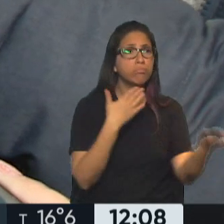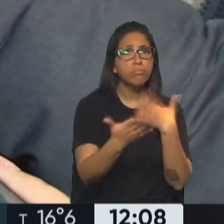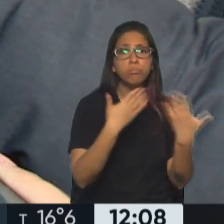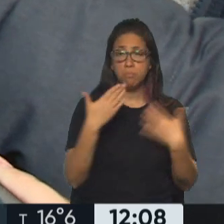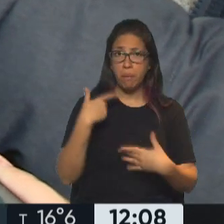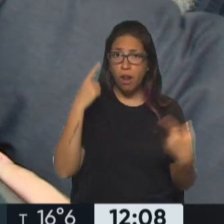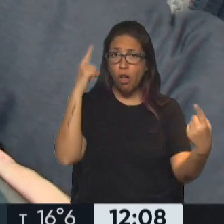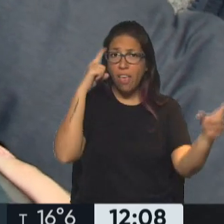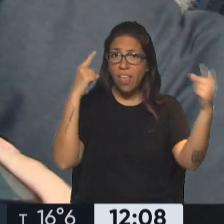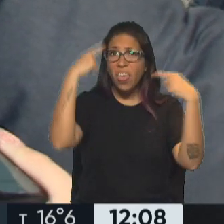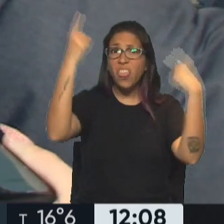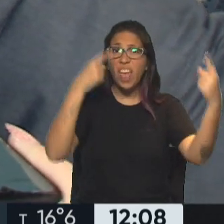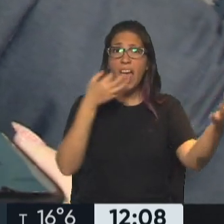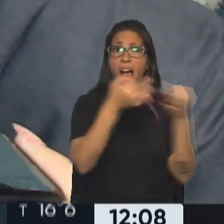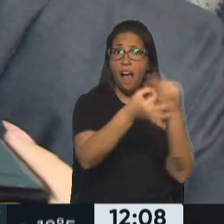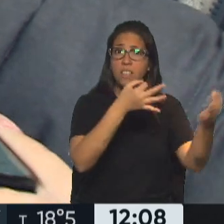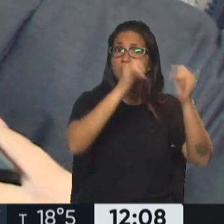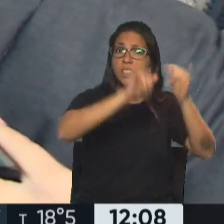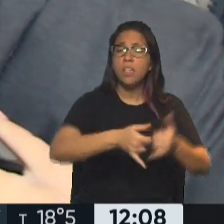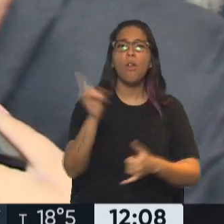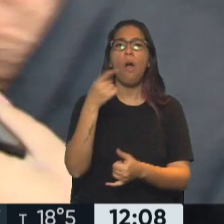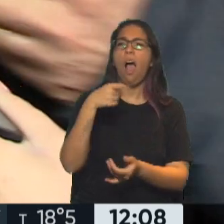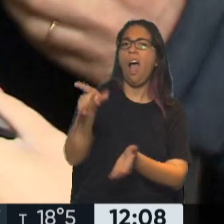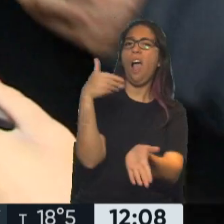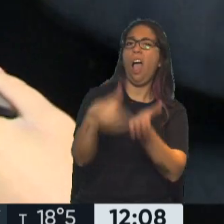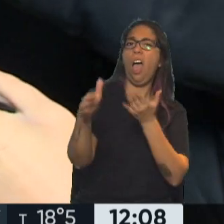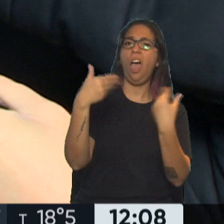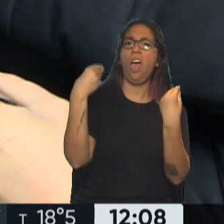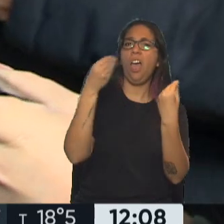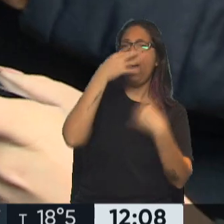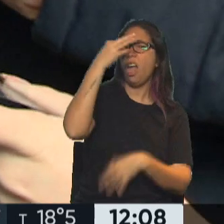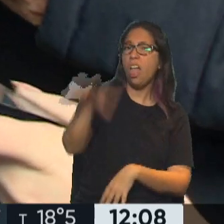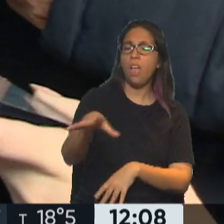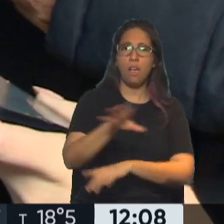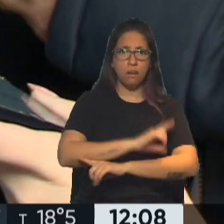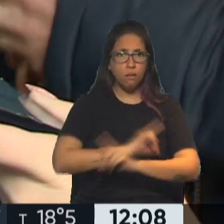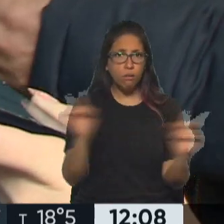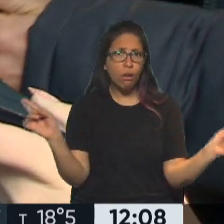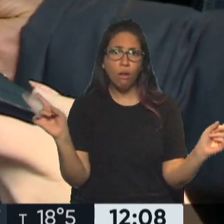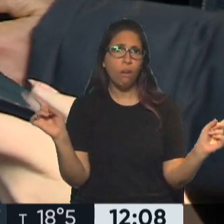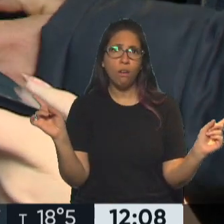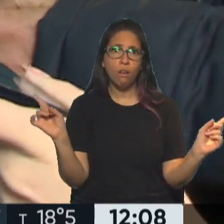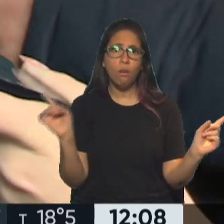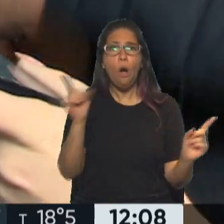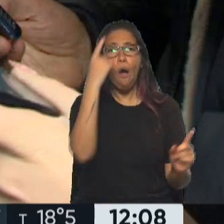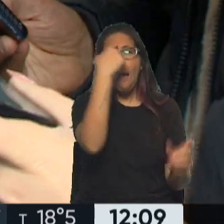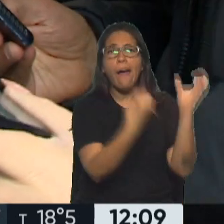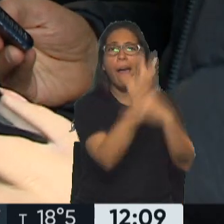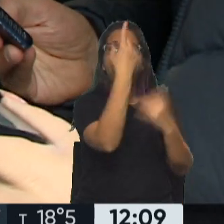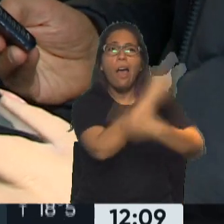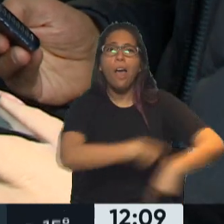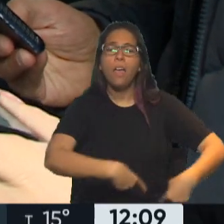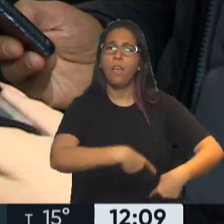discutamos ideas, no descalificando, inventando cuestiones, atribuyendo